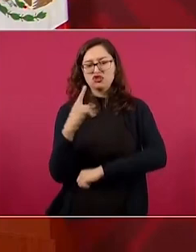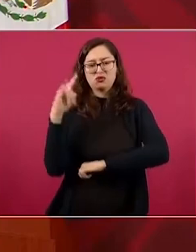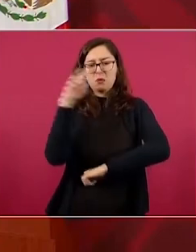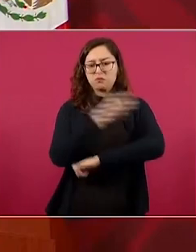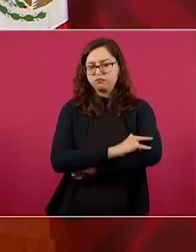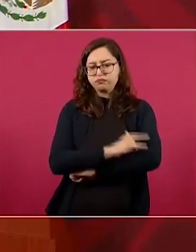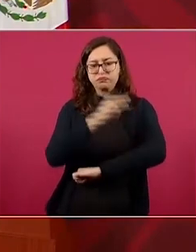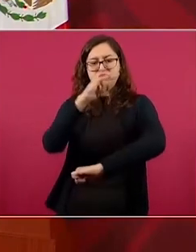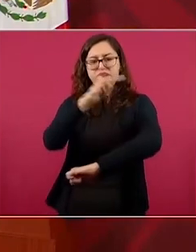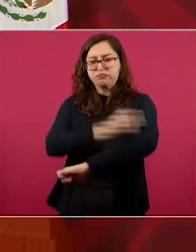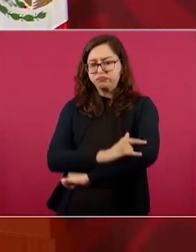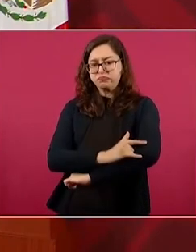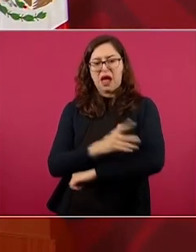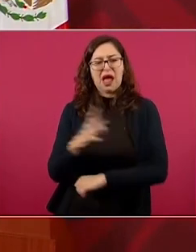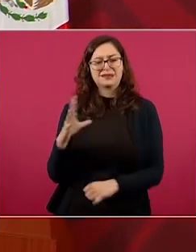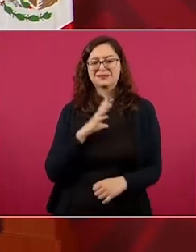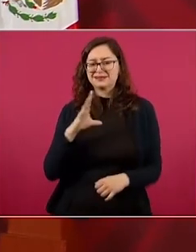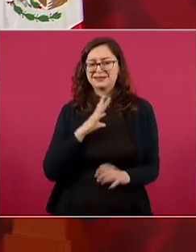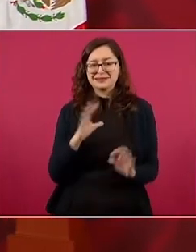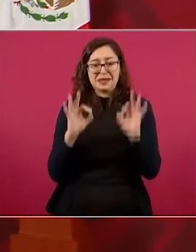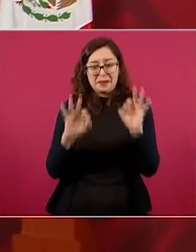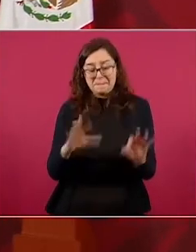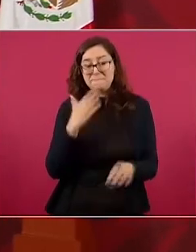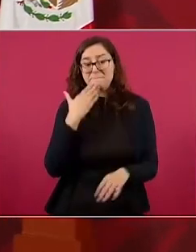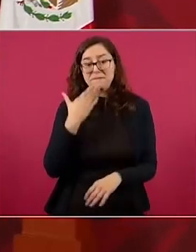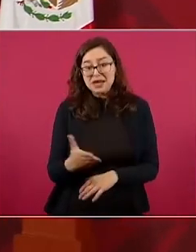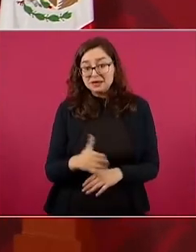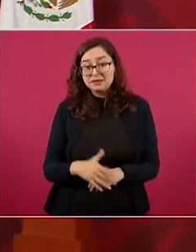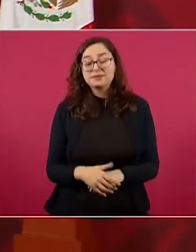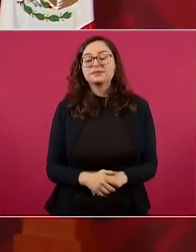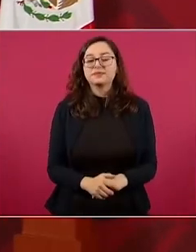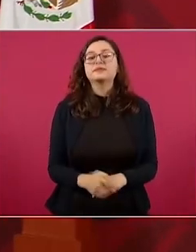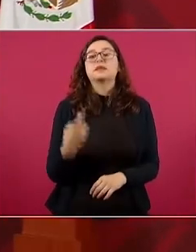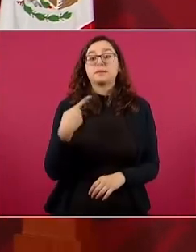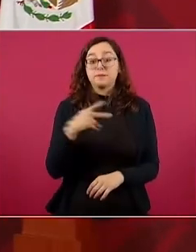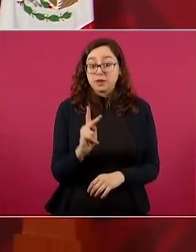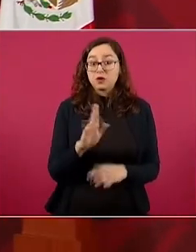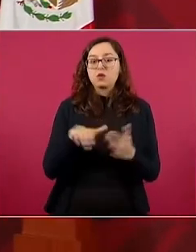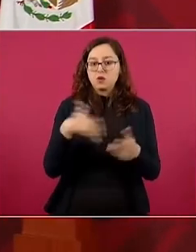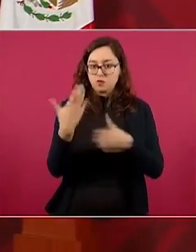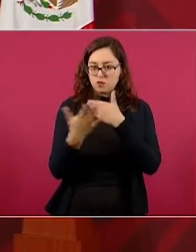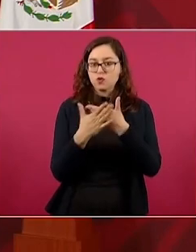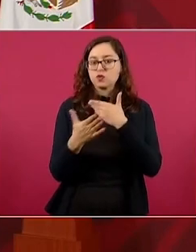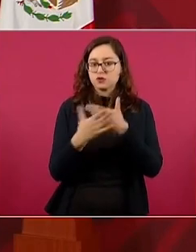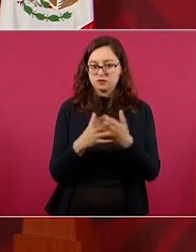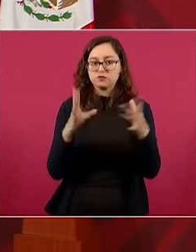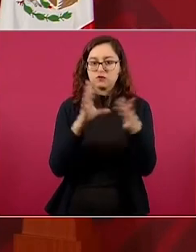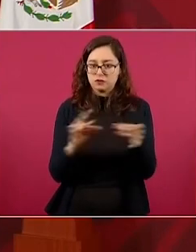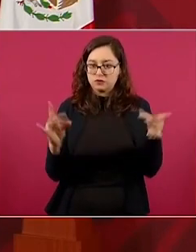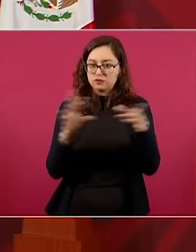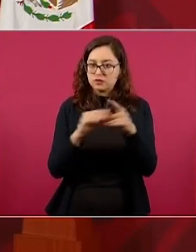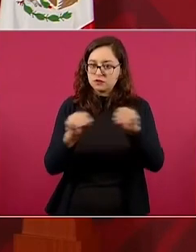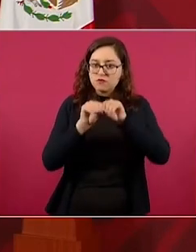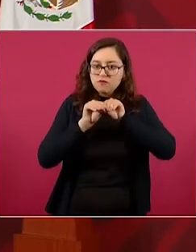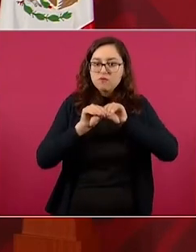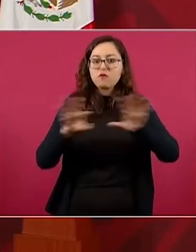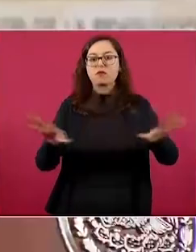de cómo está el aeropuerto para que haya toda la seguridad.